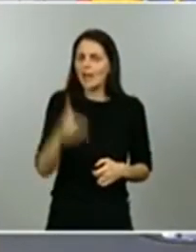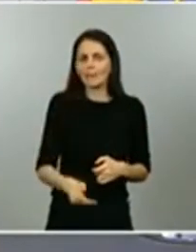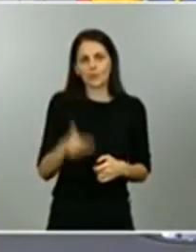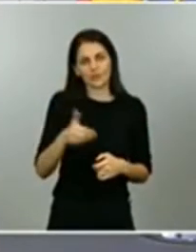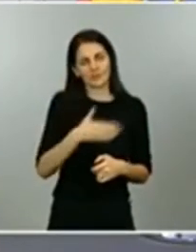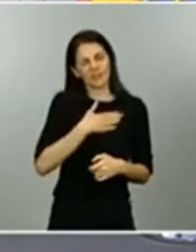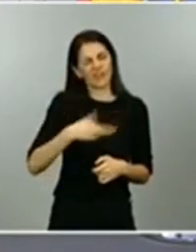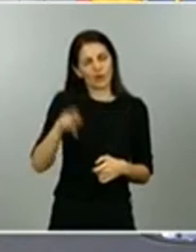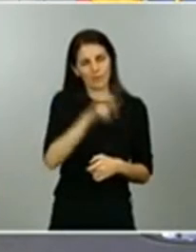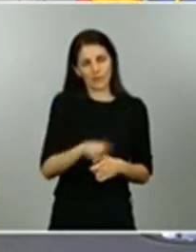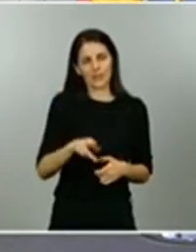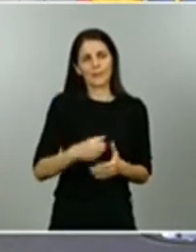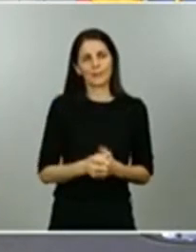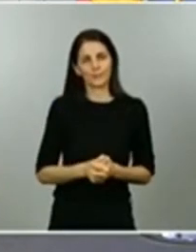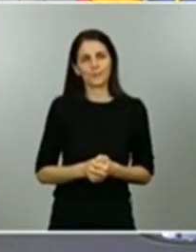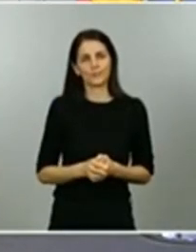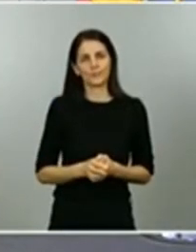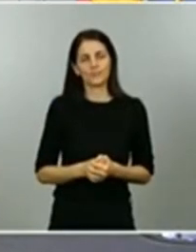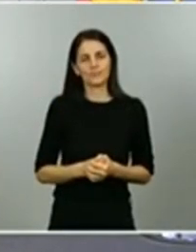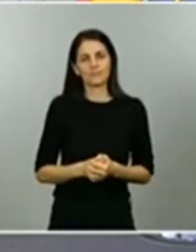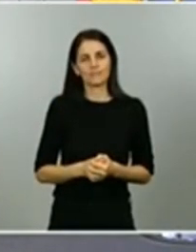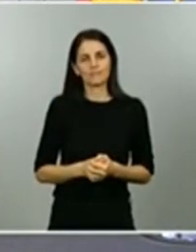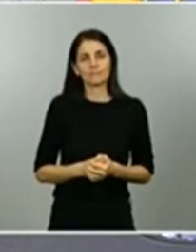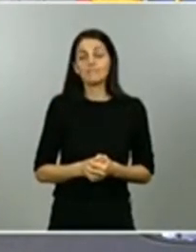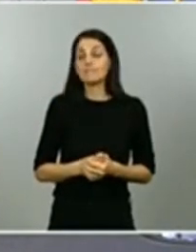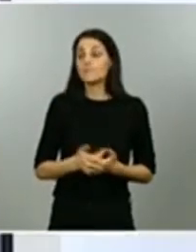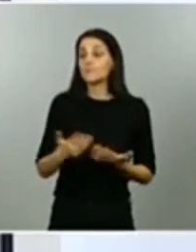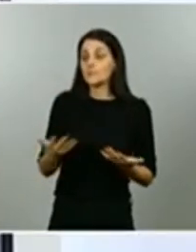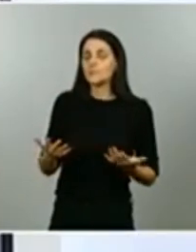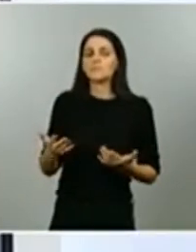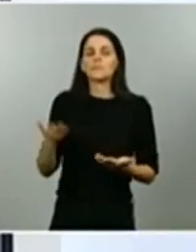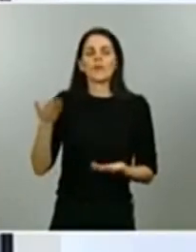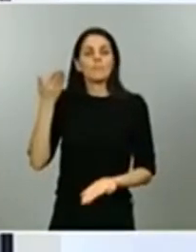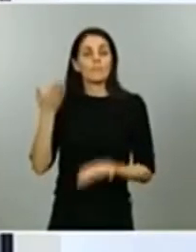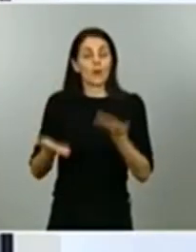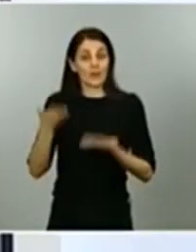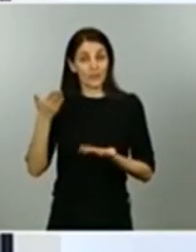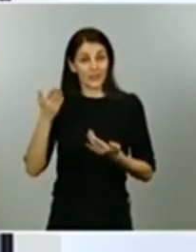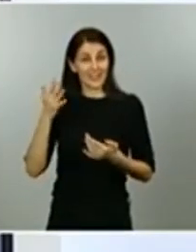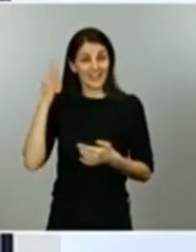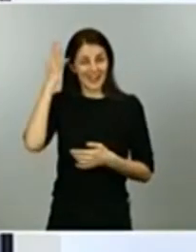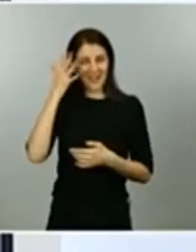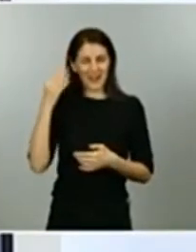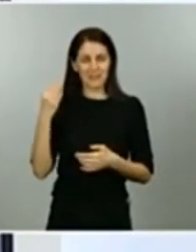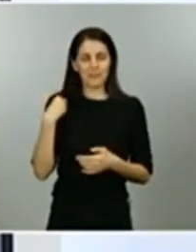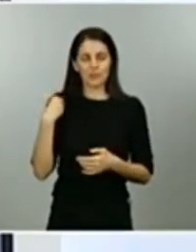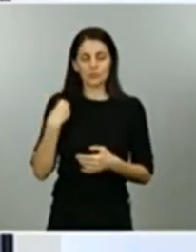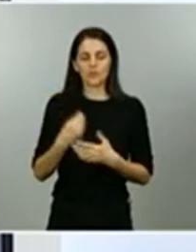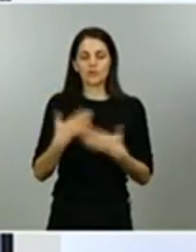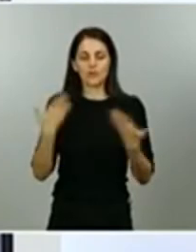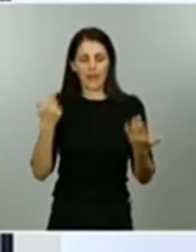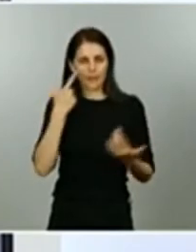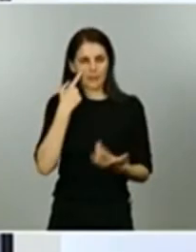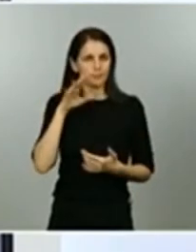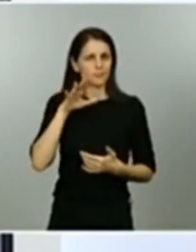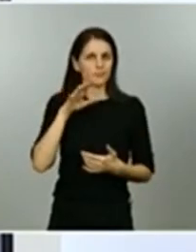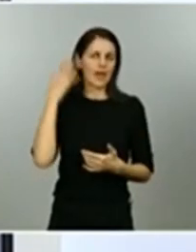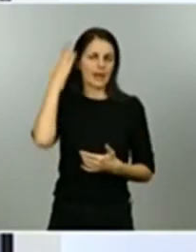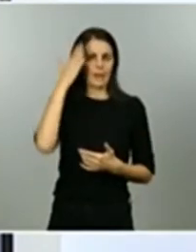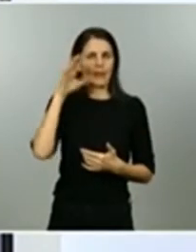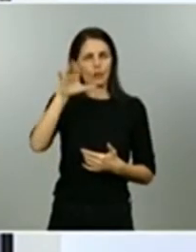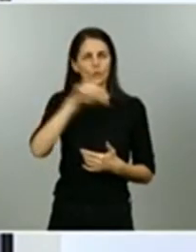En cuanto a la valoración de Navarra vamos a ver Navarra es una comunidad autónoma con una capacidad